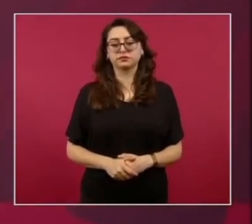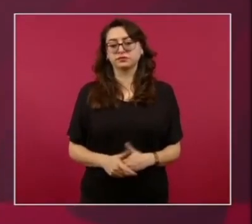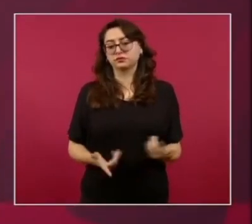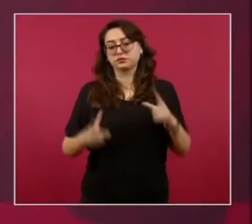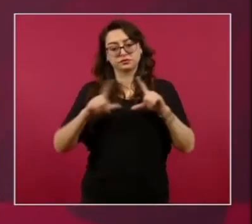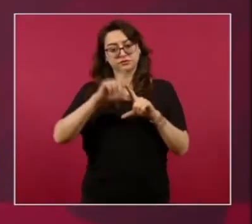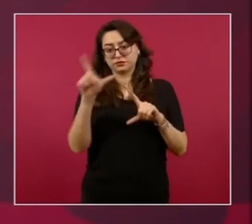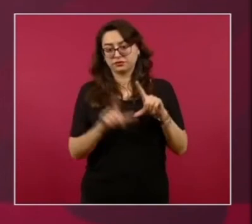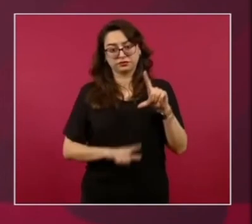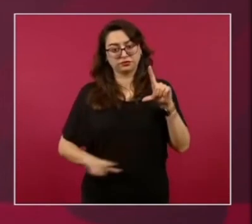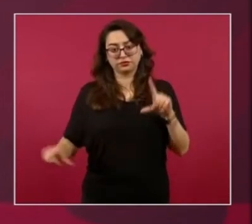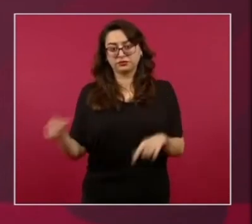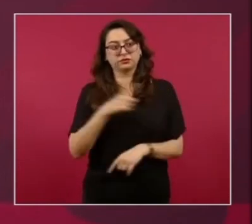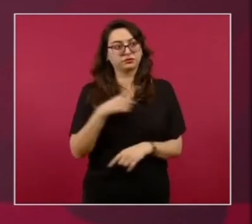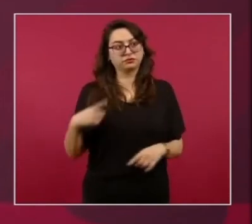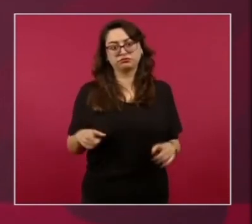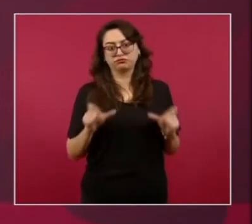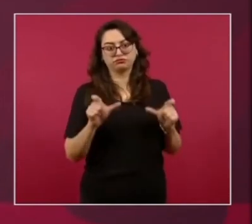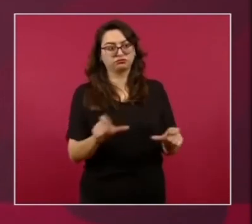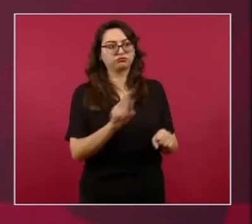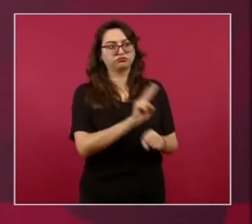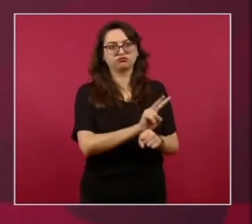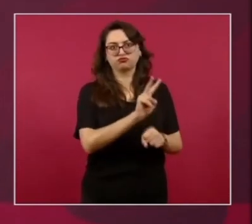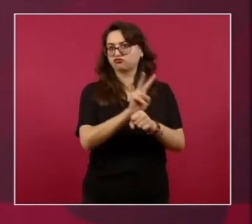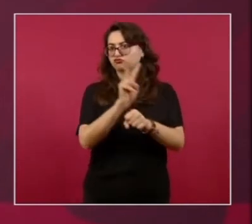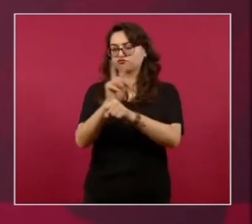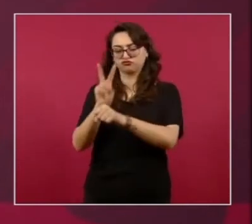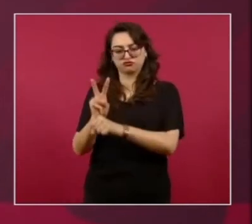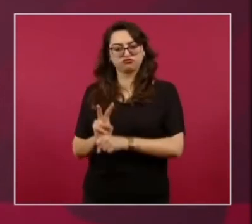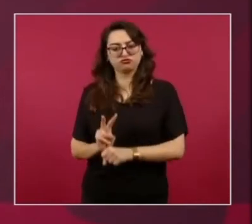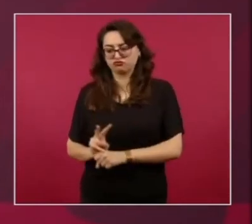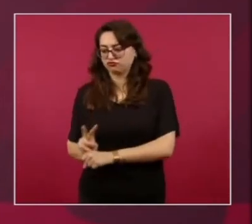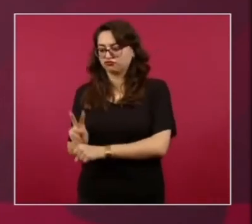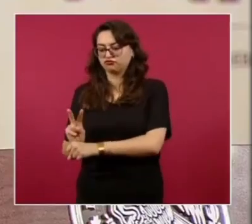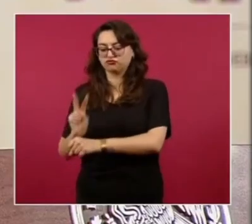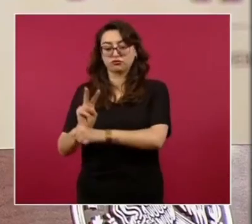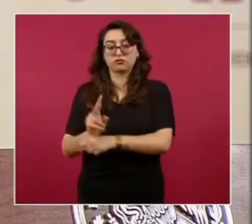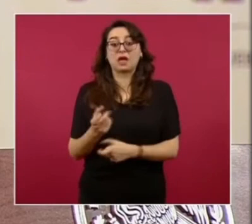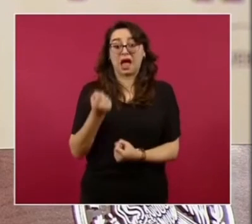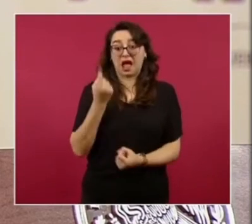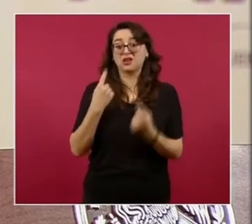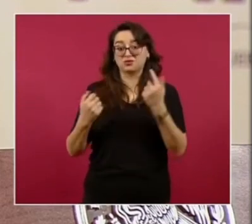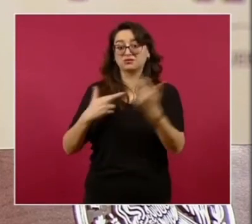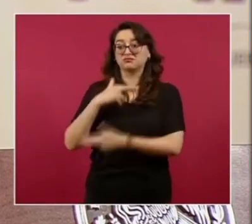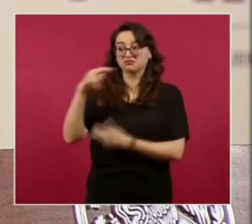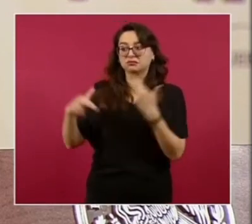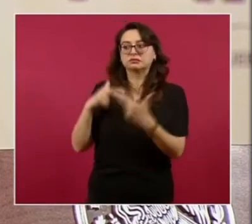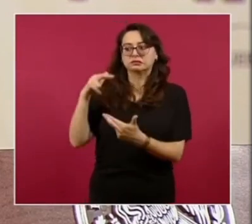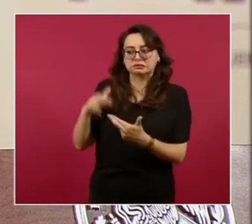en efecto hay más violencia,